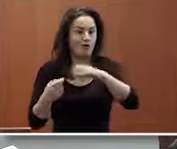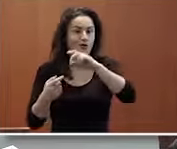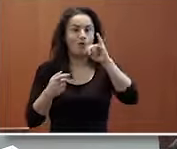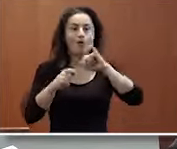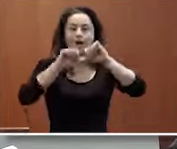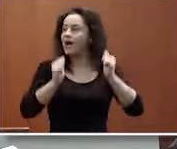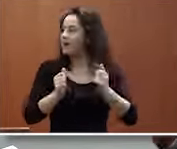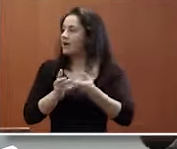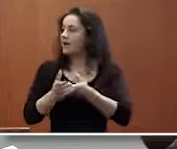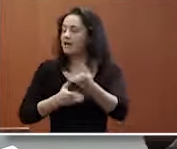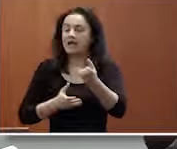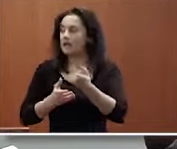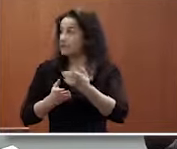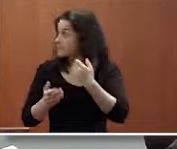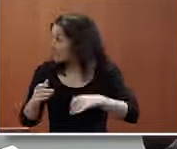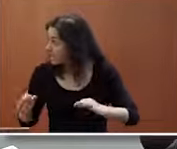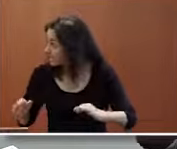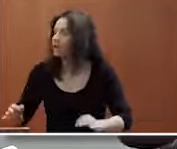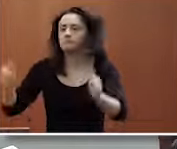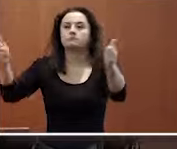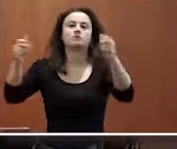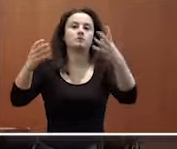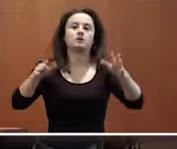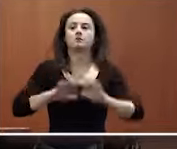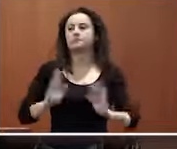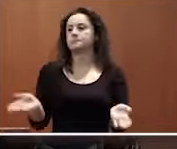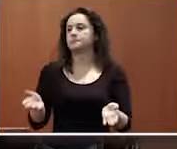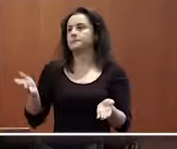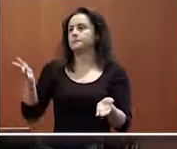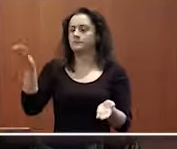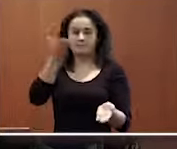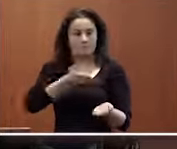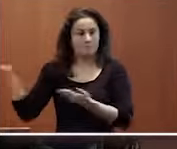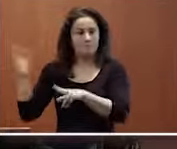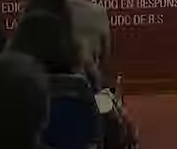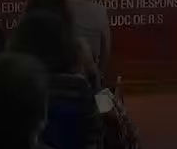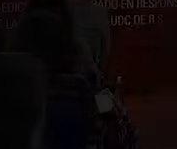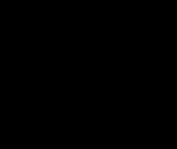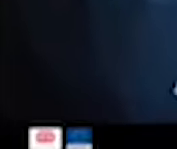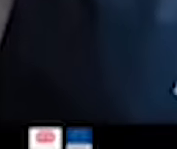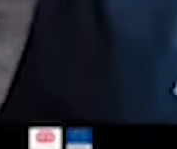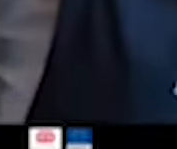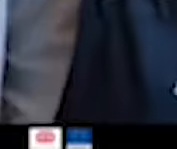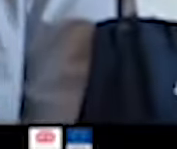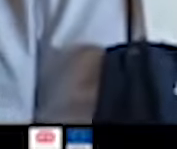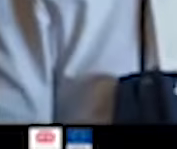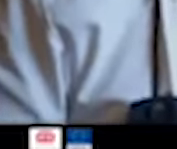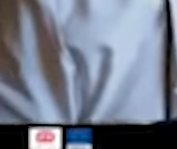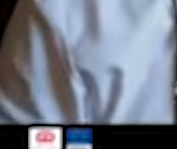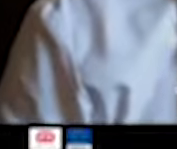distribución en los canales ya está muy bien pues entonces adelante capacitados ¿me oyes?